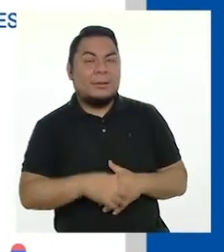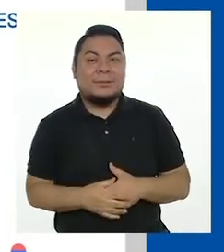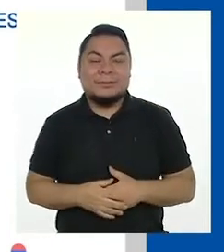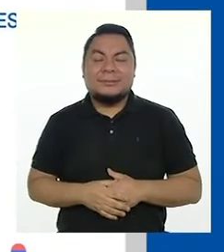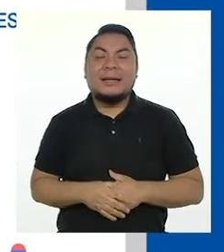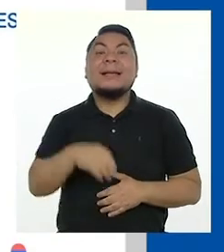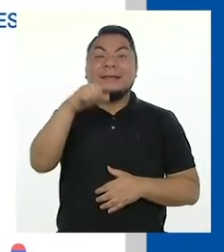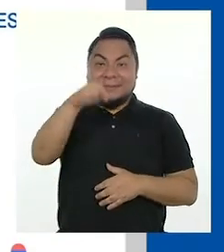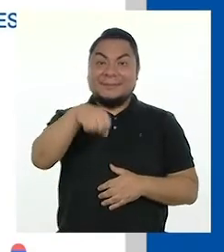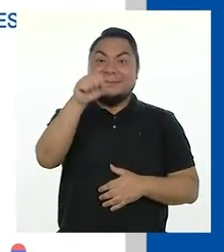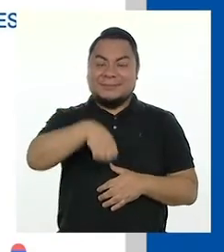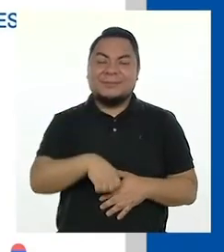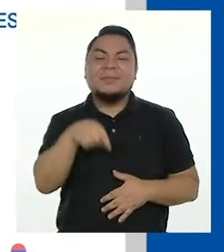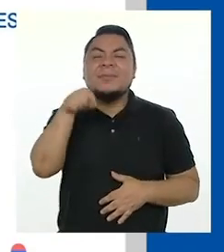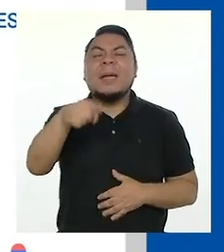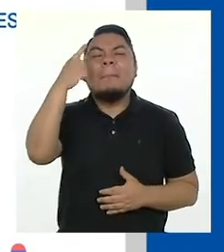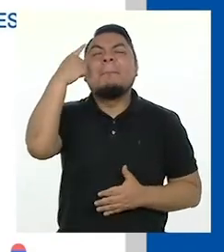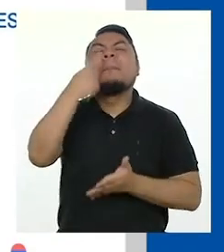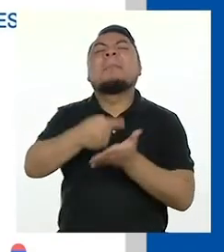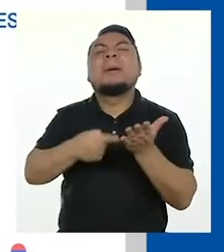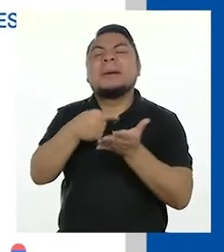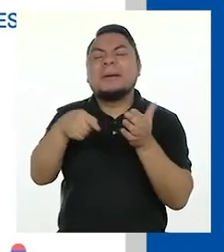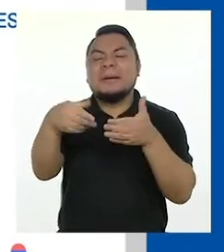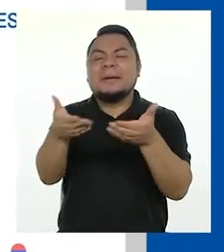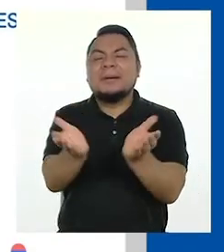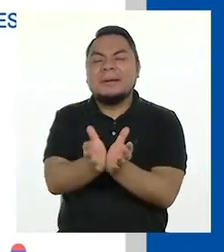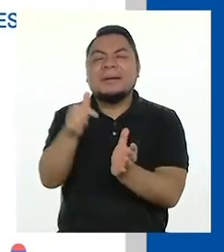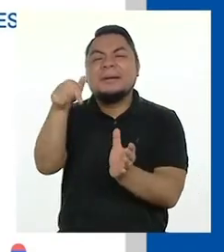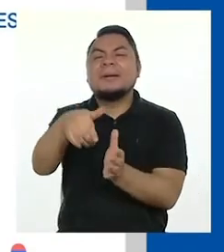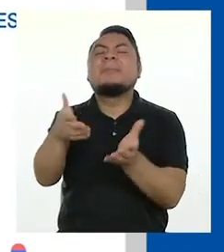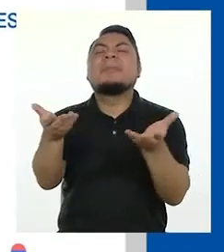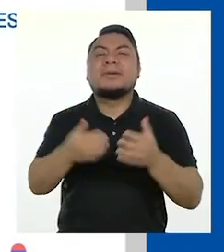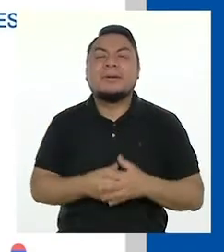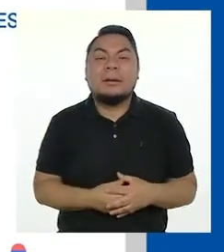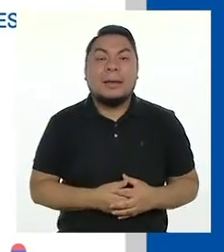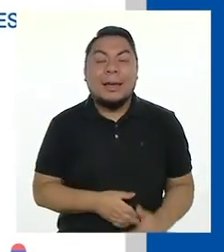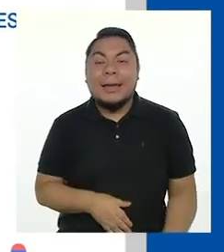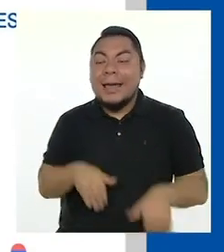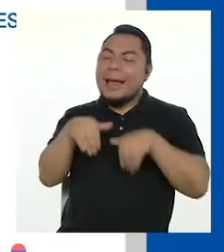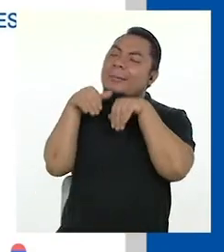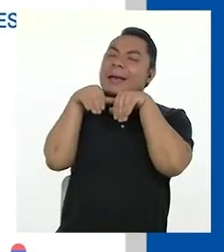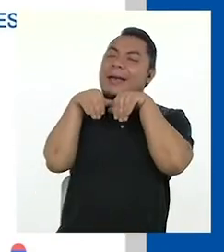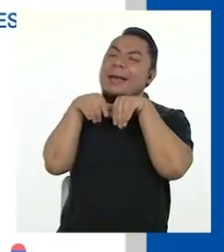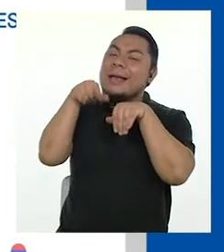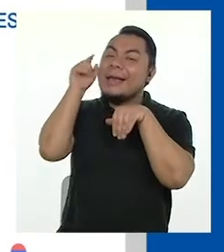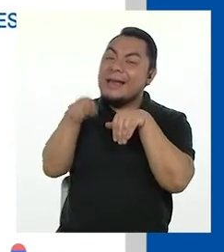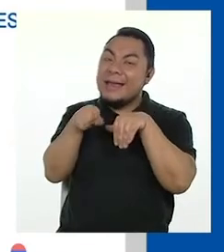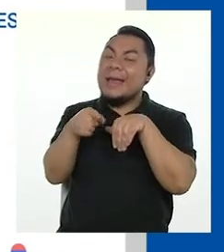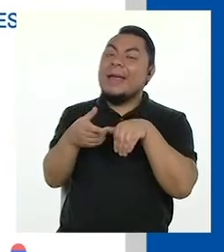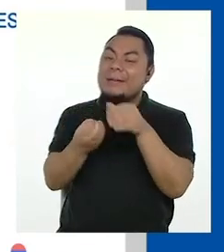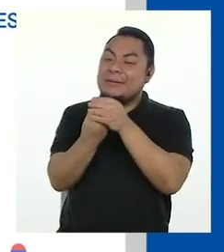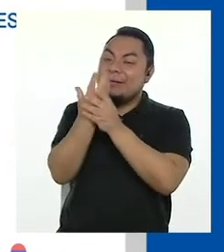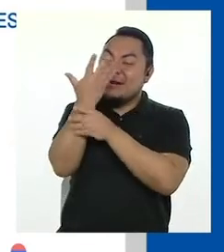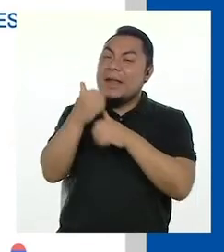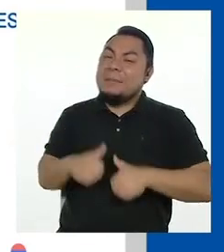¿Y eso para qué sirve? Para que las plantas puedan vivir.